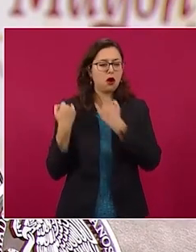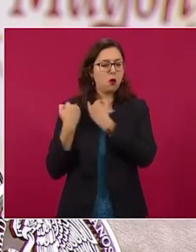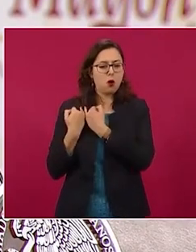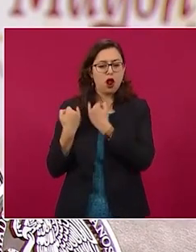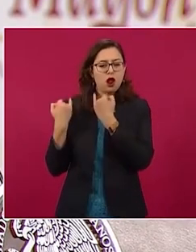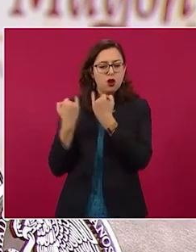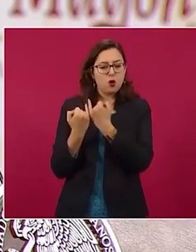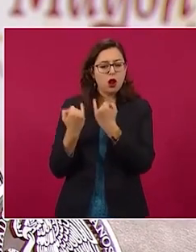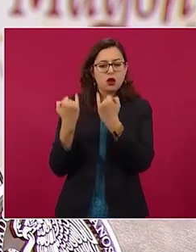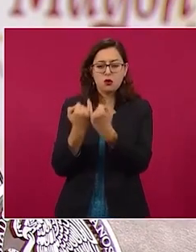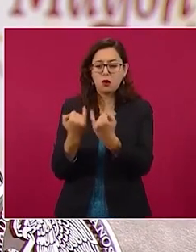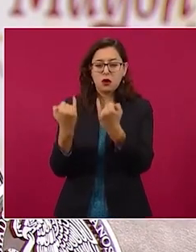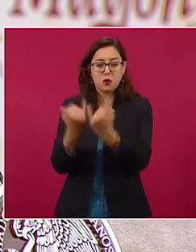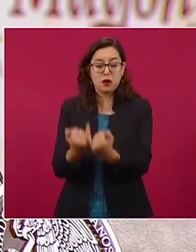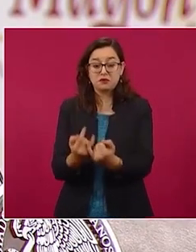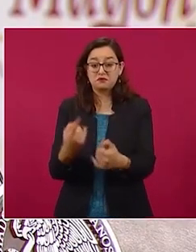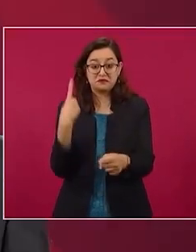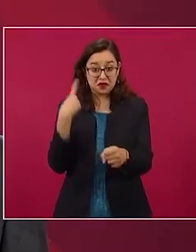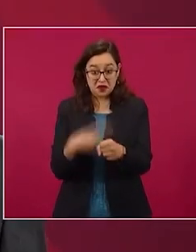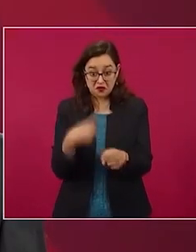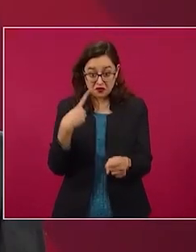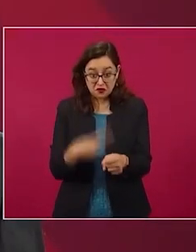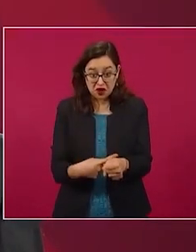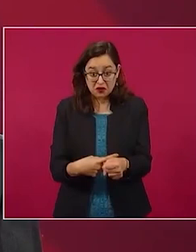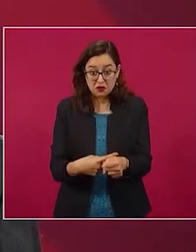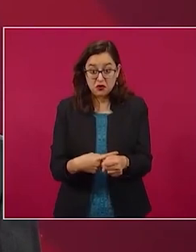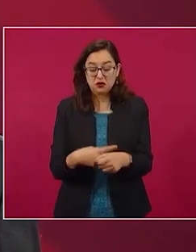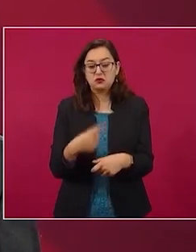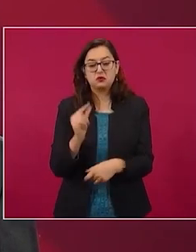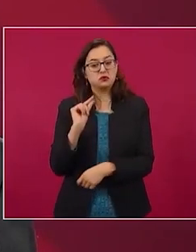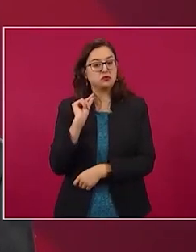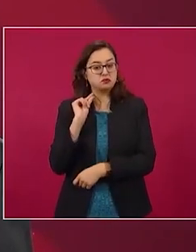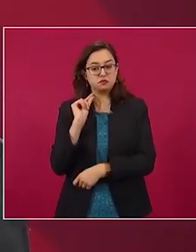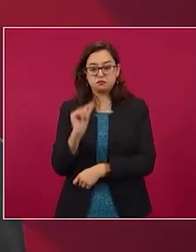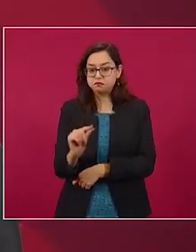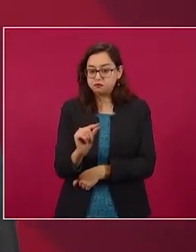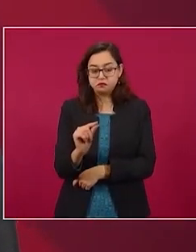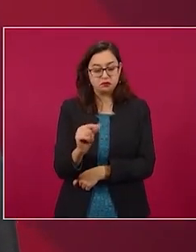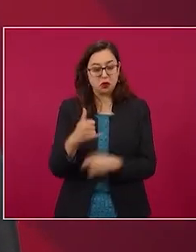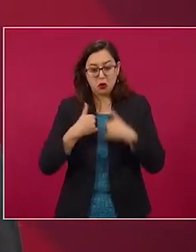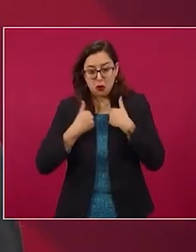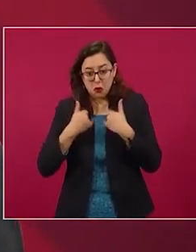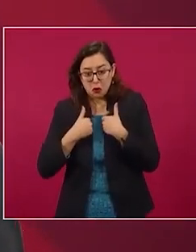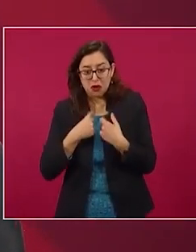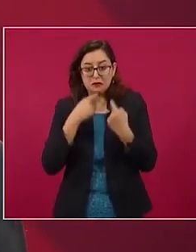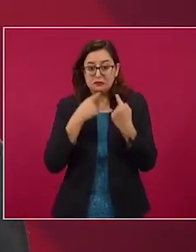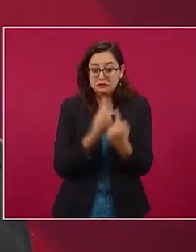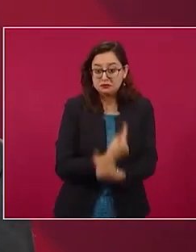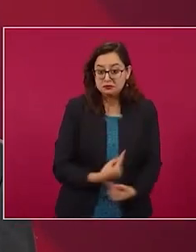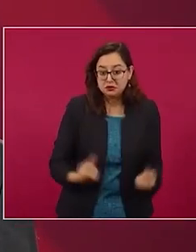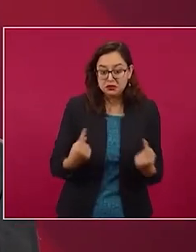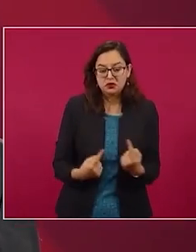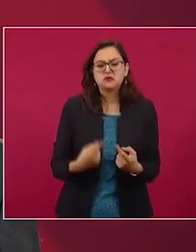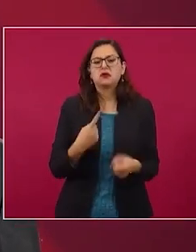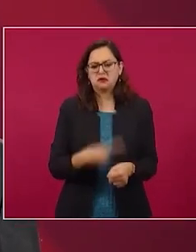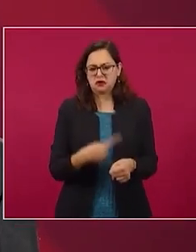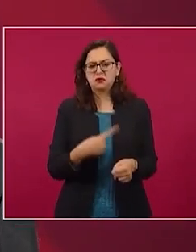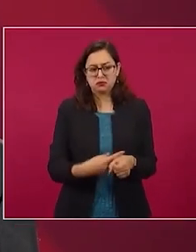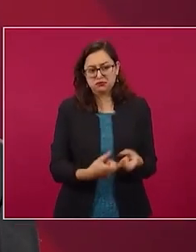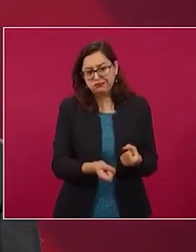siendo minoritaria la afección en esa población joven y de niños y niñas